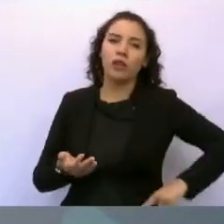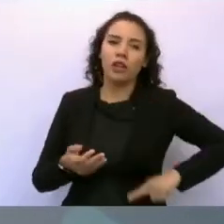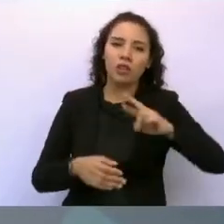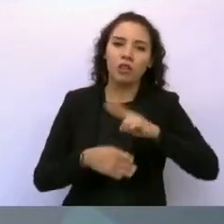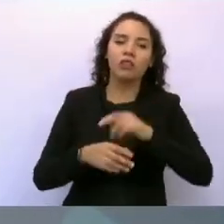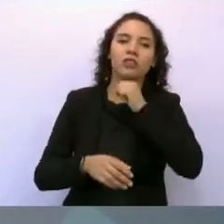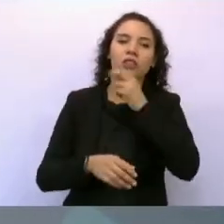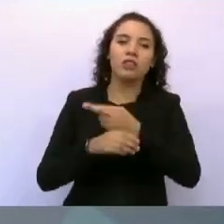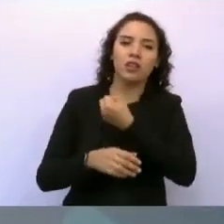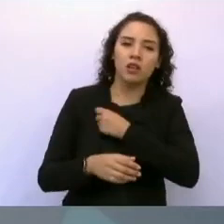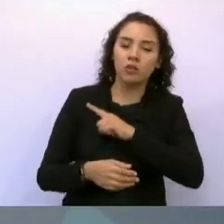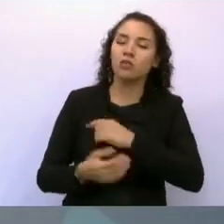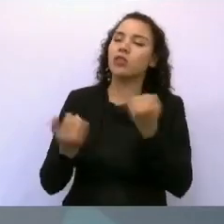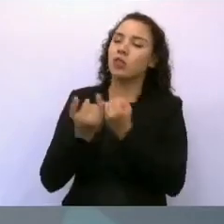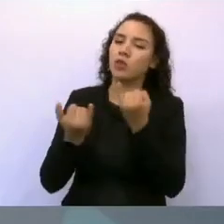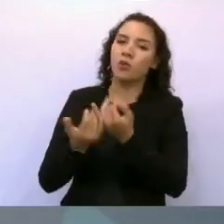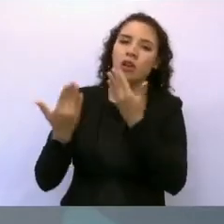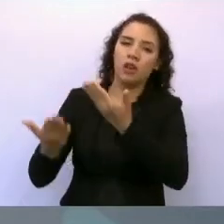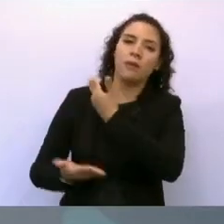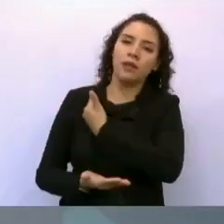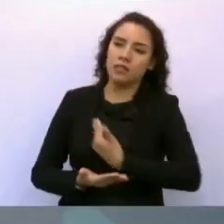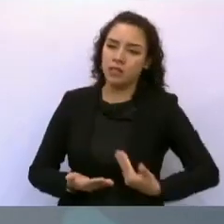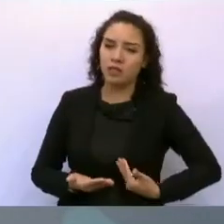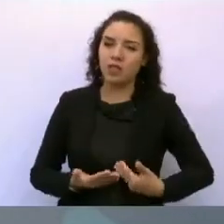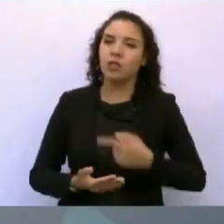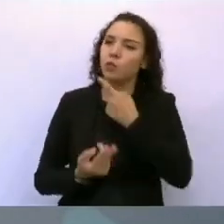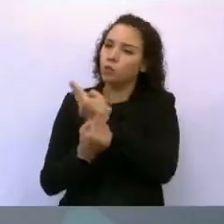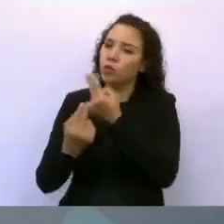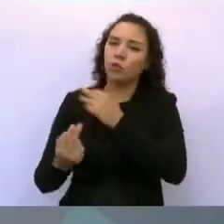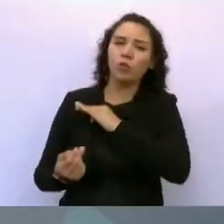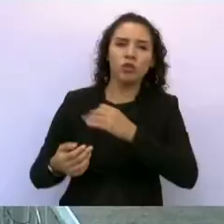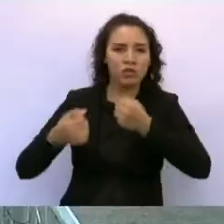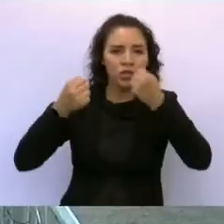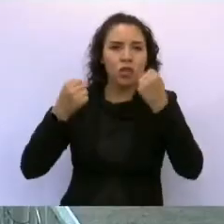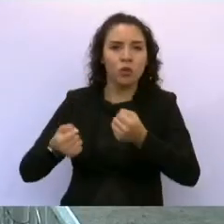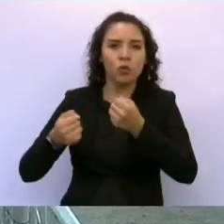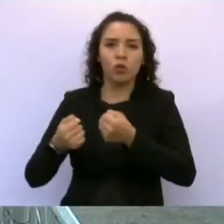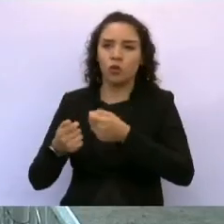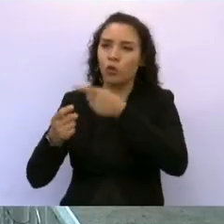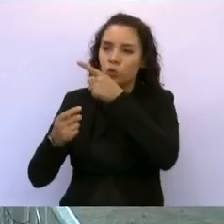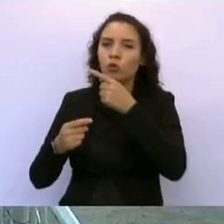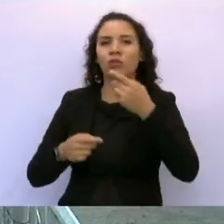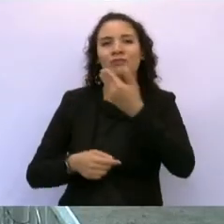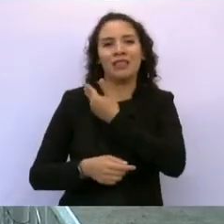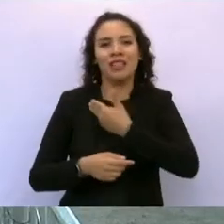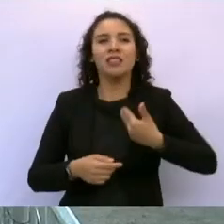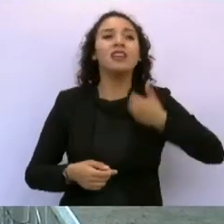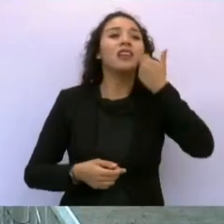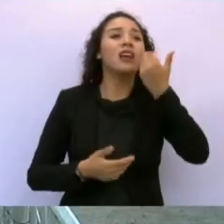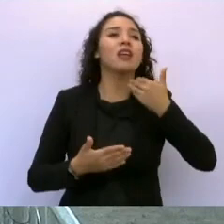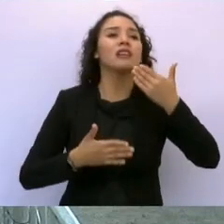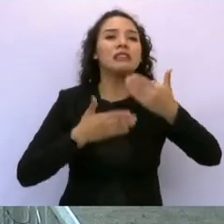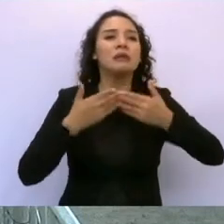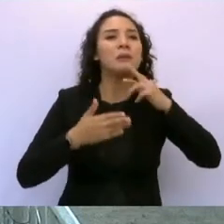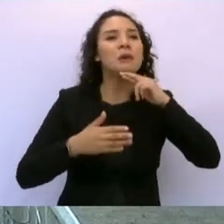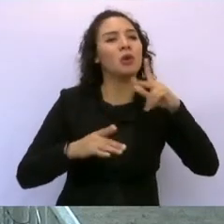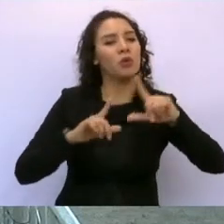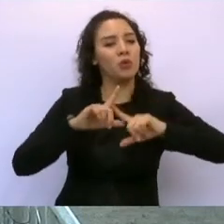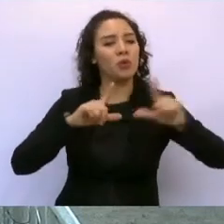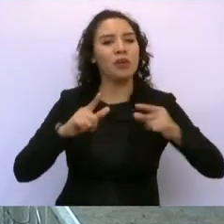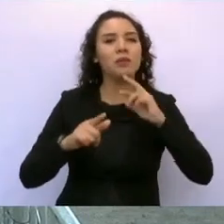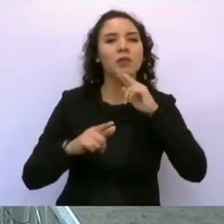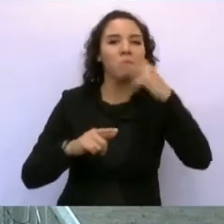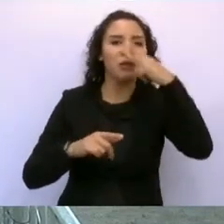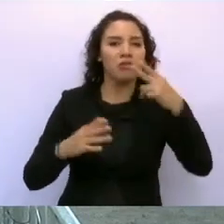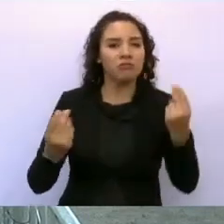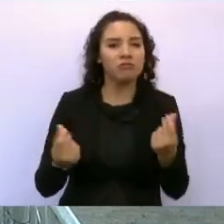Señor Presidente, tengo usted la seguridad que el esfuerzo por tener un México diferente y en crecimiento